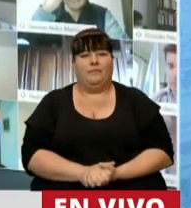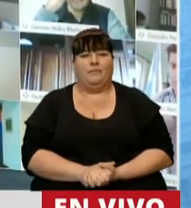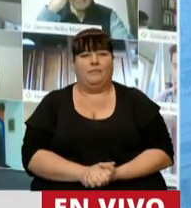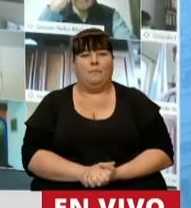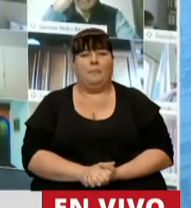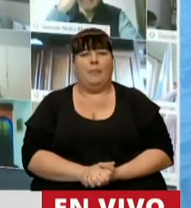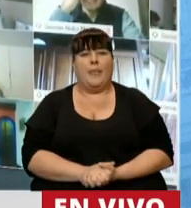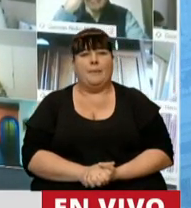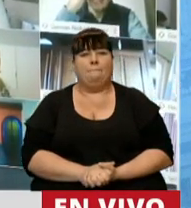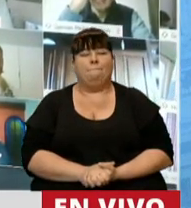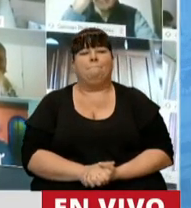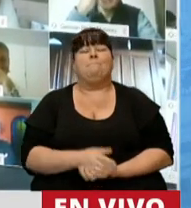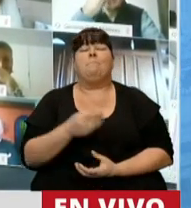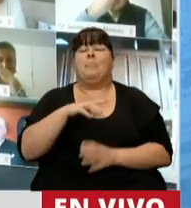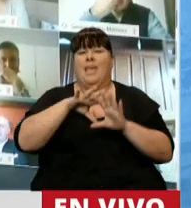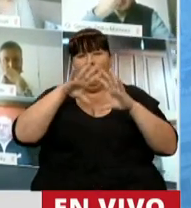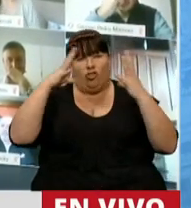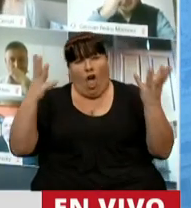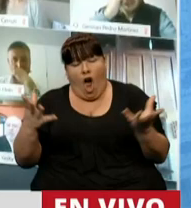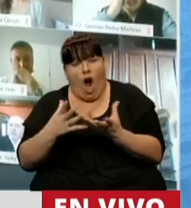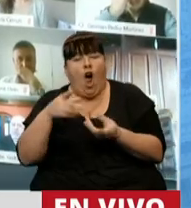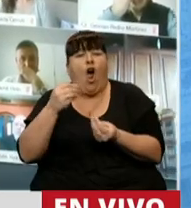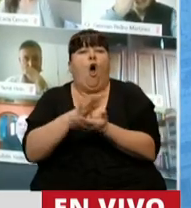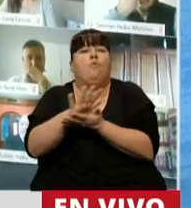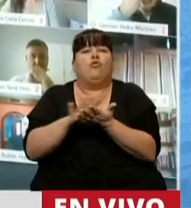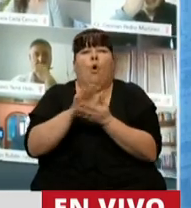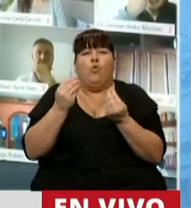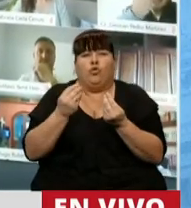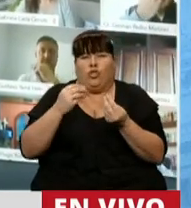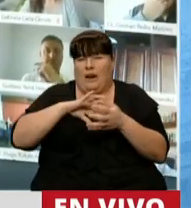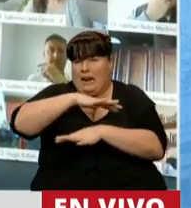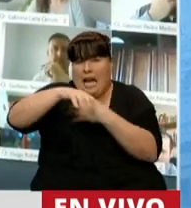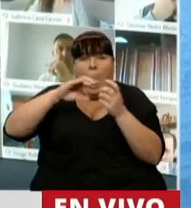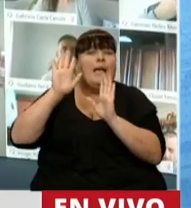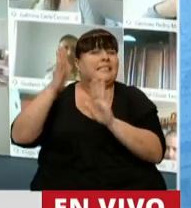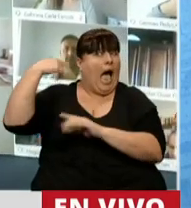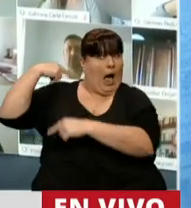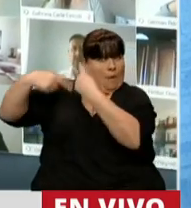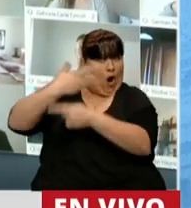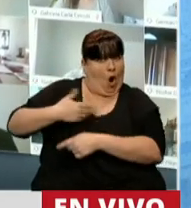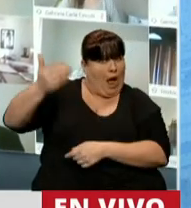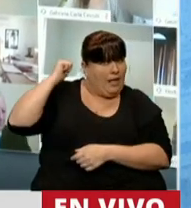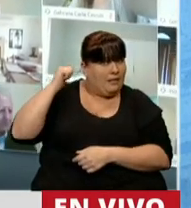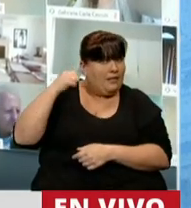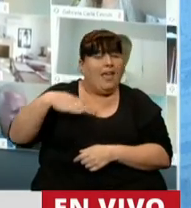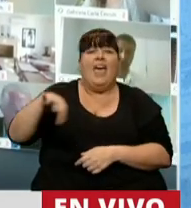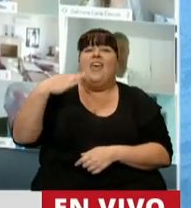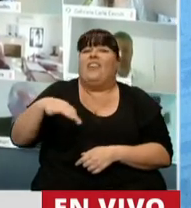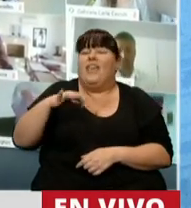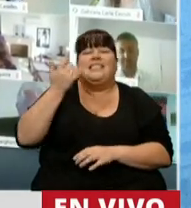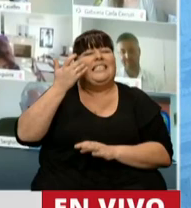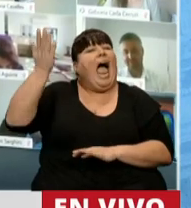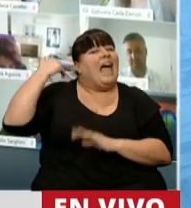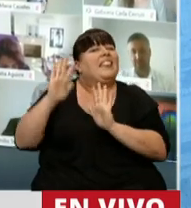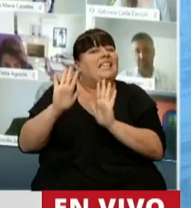Para salir de toda esta crisis profunda heredada, hacen falta, hacían